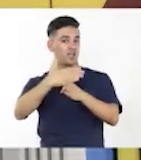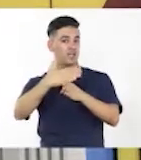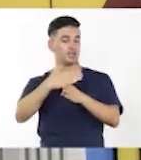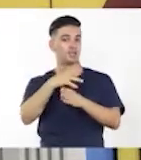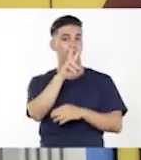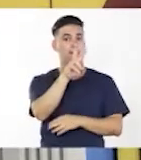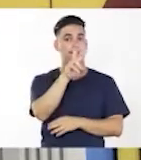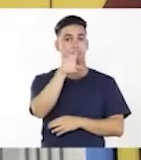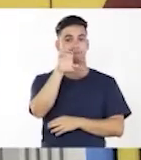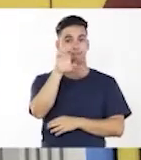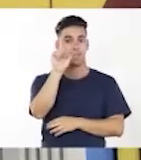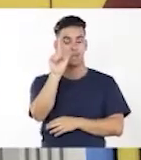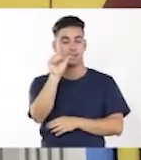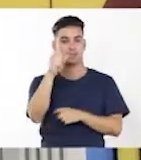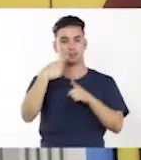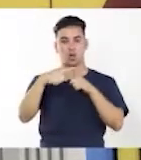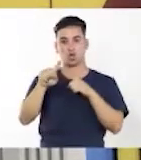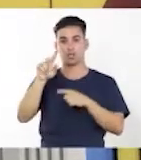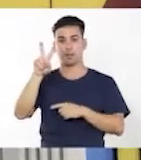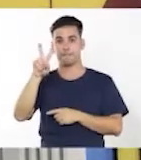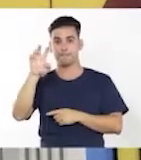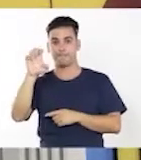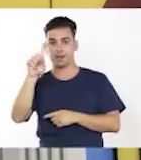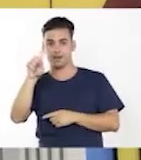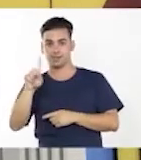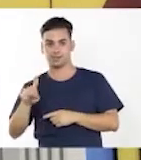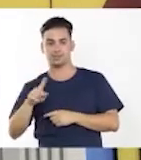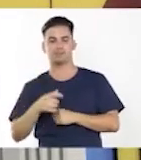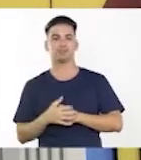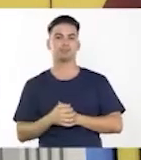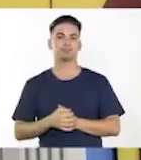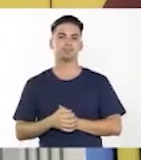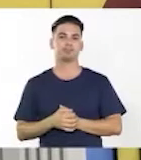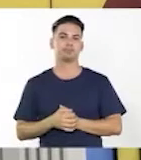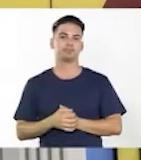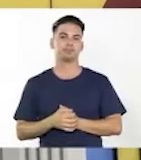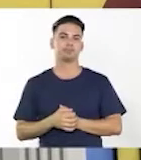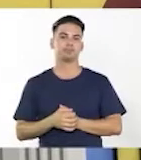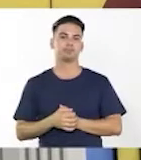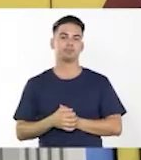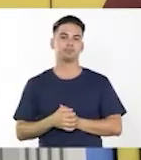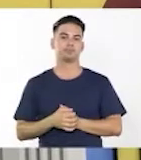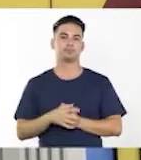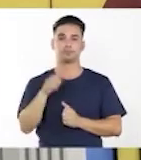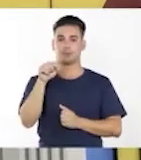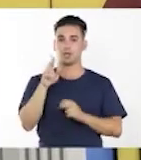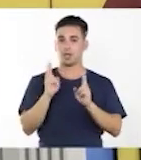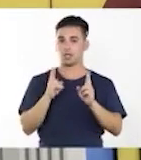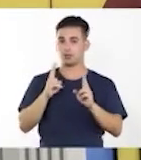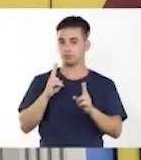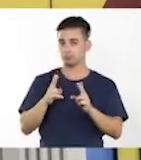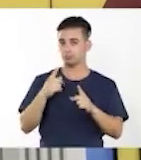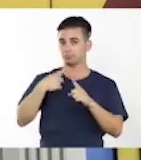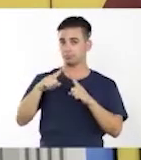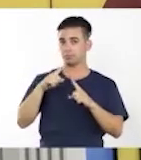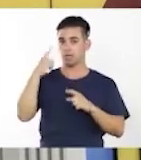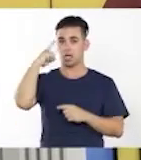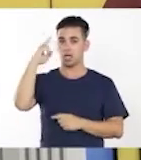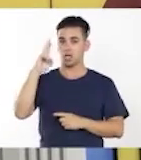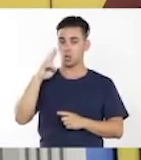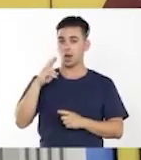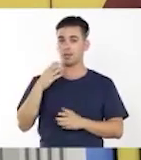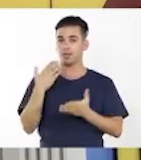En segundo, tenemos estas actividades. Por favor, aquí tienen tartufo. Recuerden que